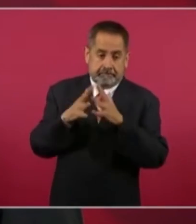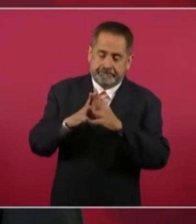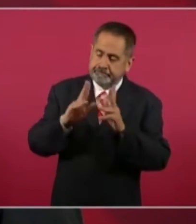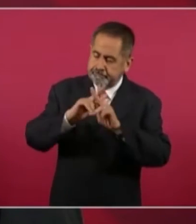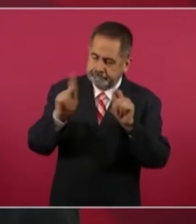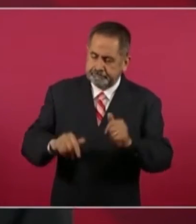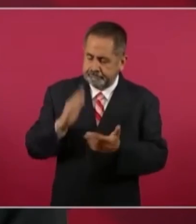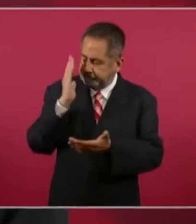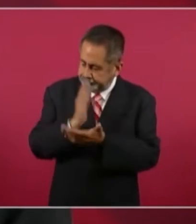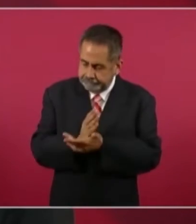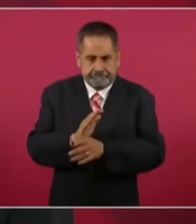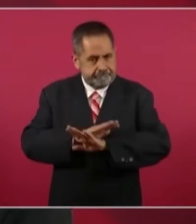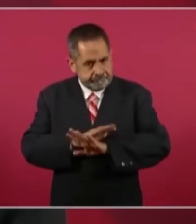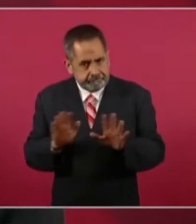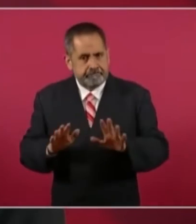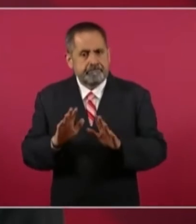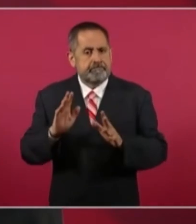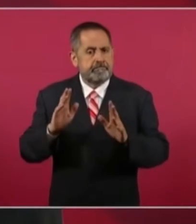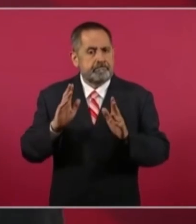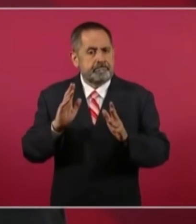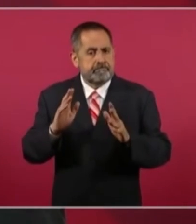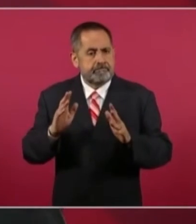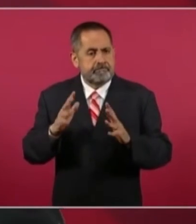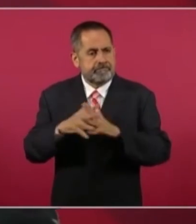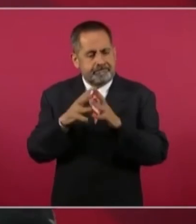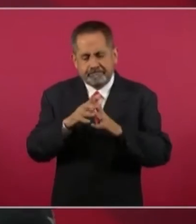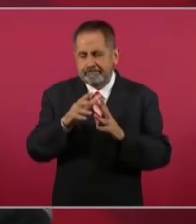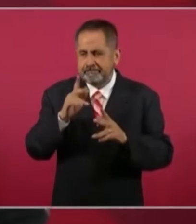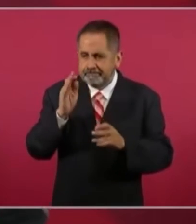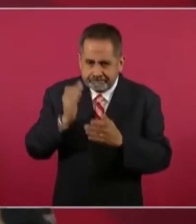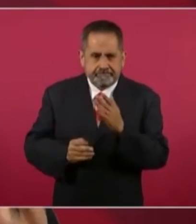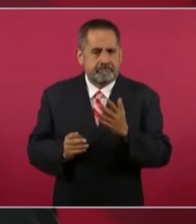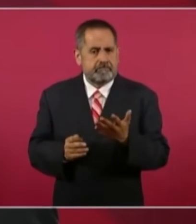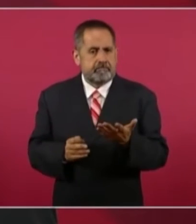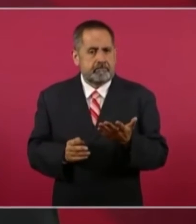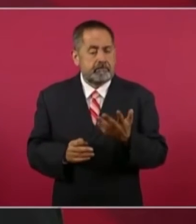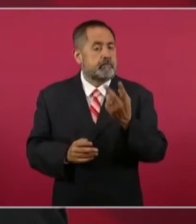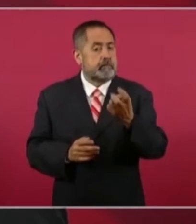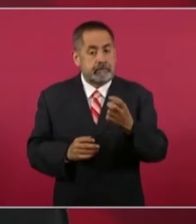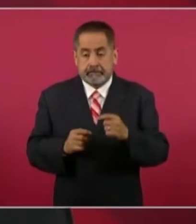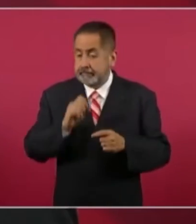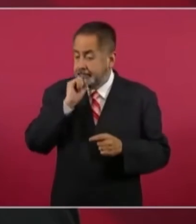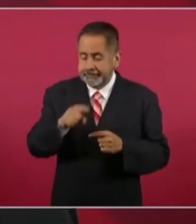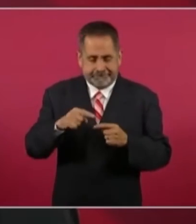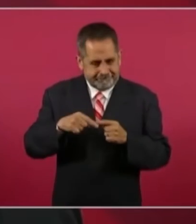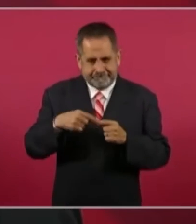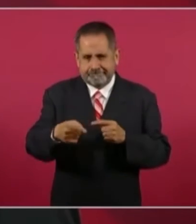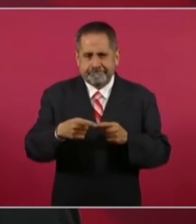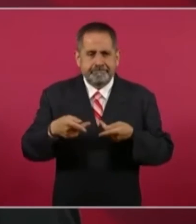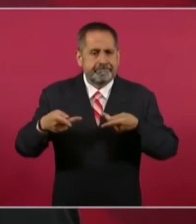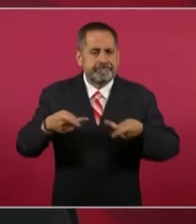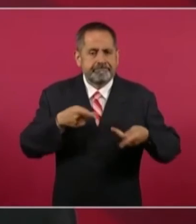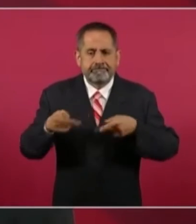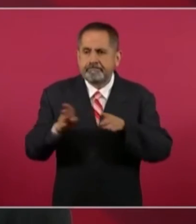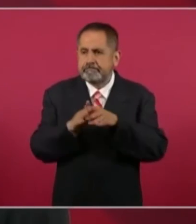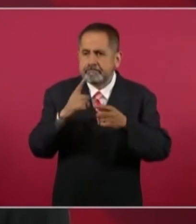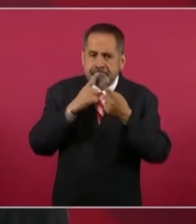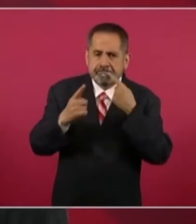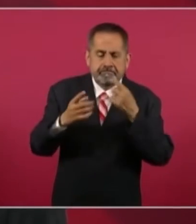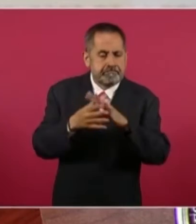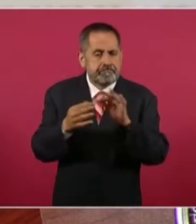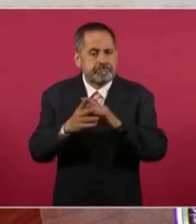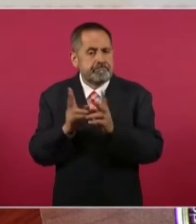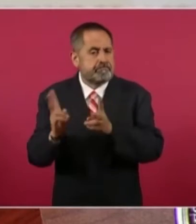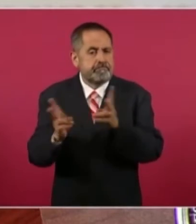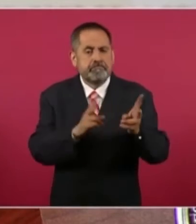Y de inmediato o al mismo tiempo empezar a preparar las condiciones